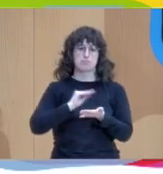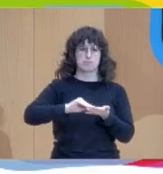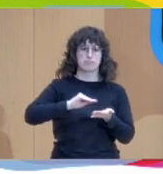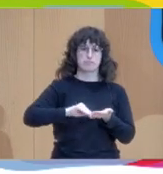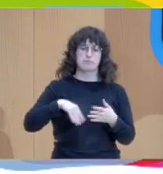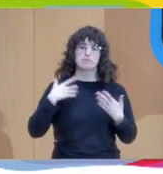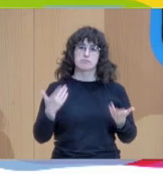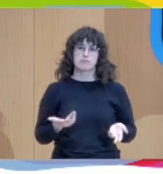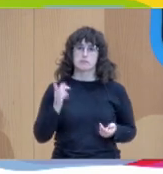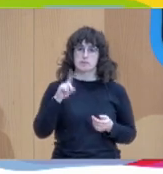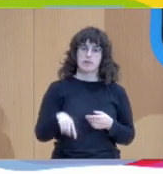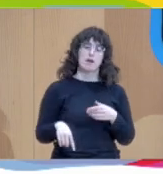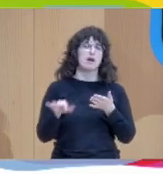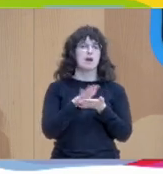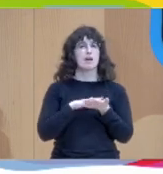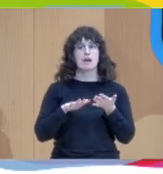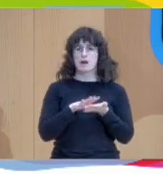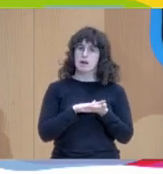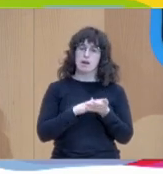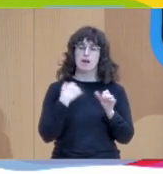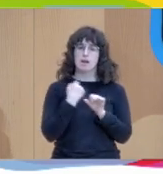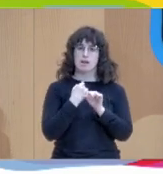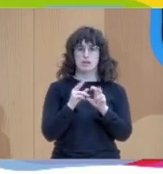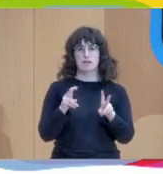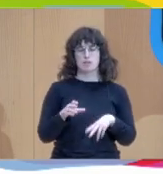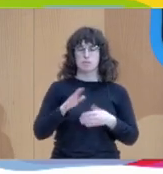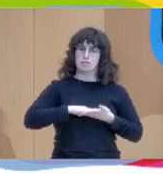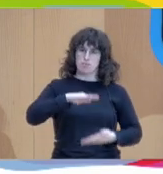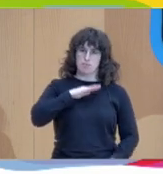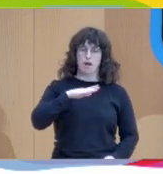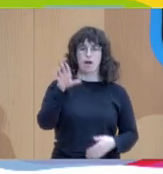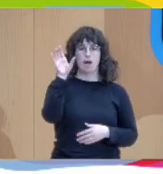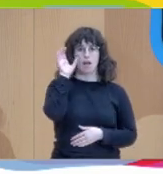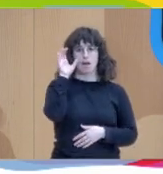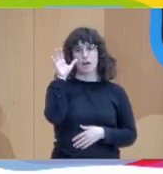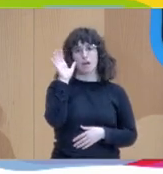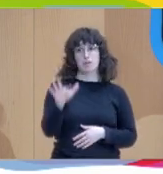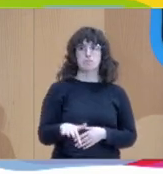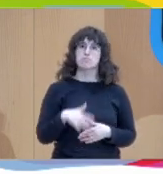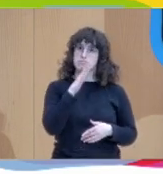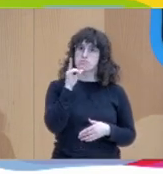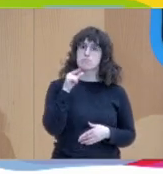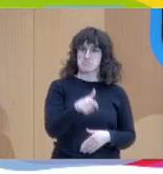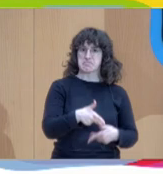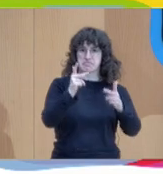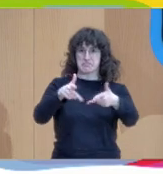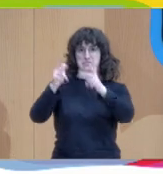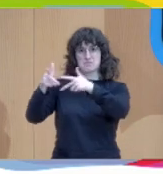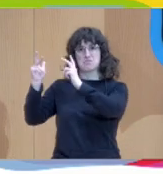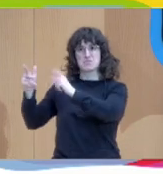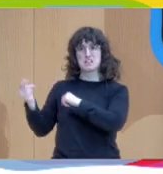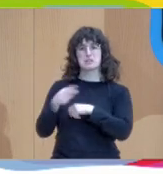Hemos trabajado también esa capacidad de escucha y nos ha permitido dar voz a todas las personas. El centrarnos